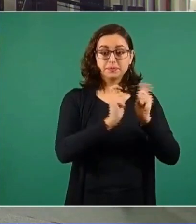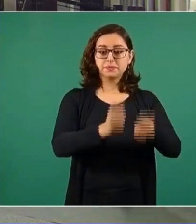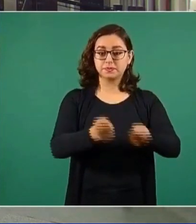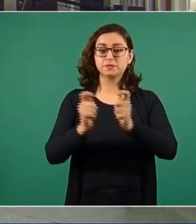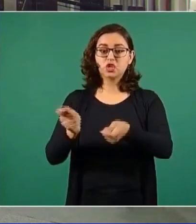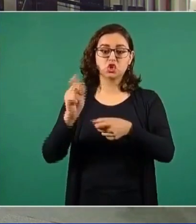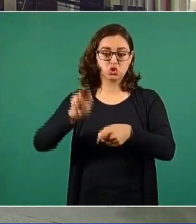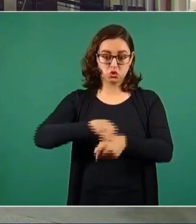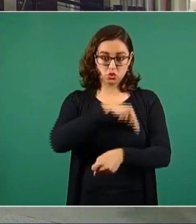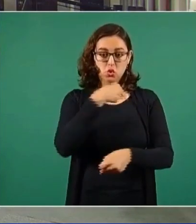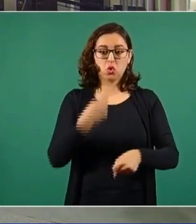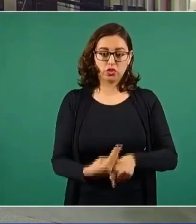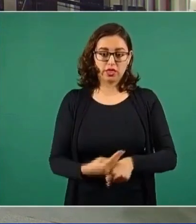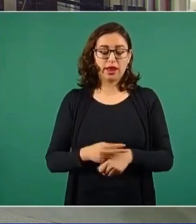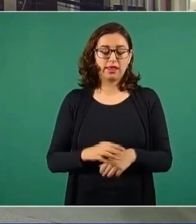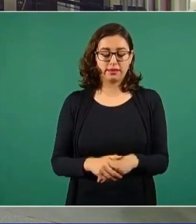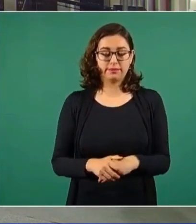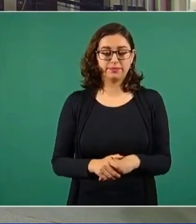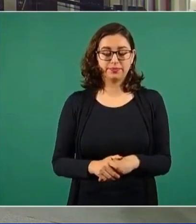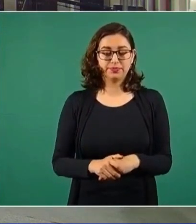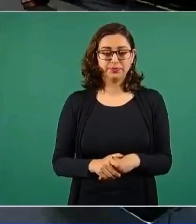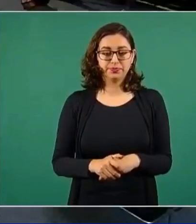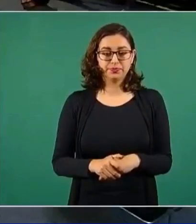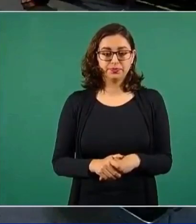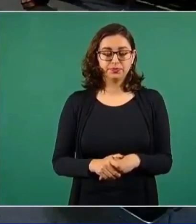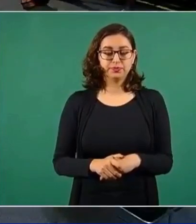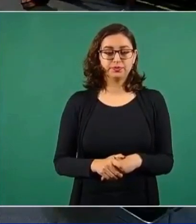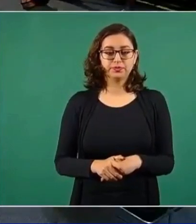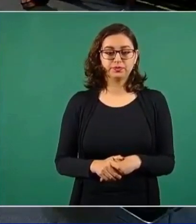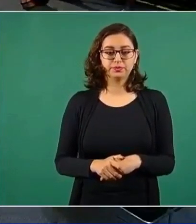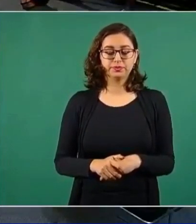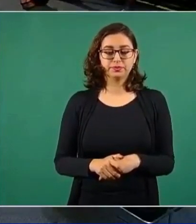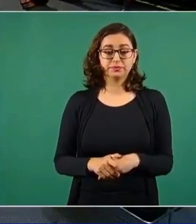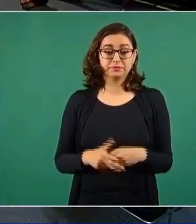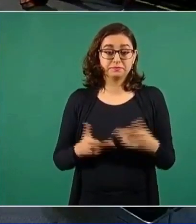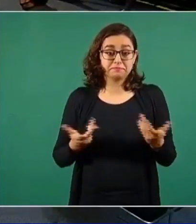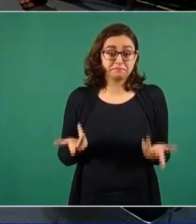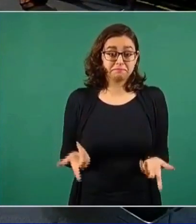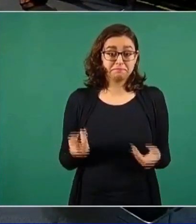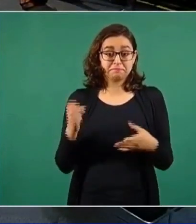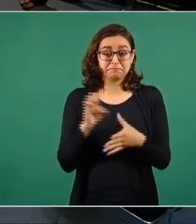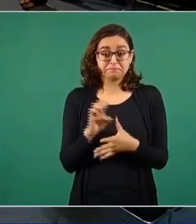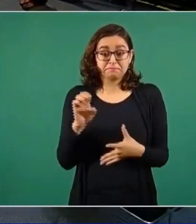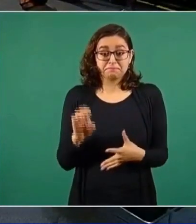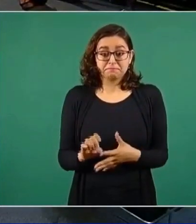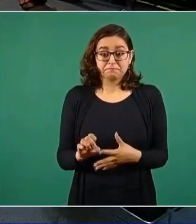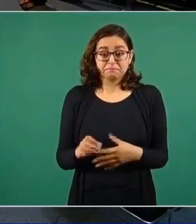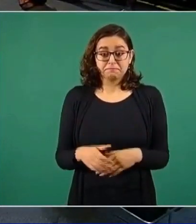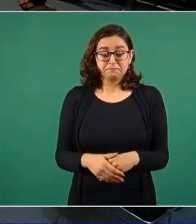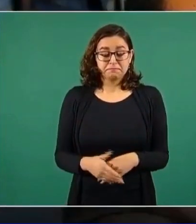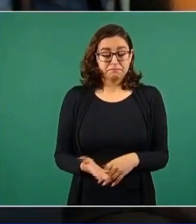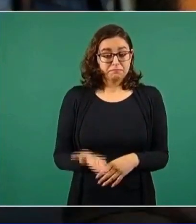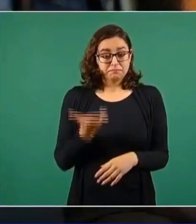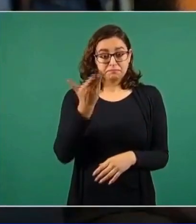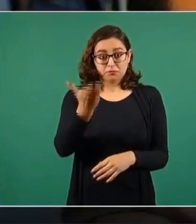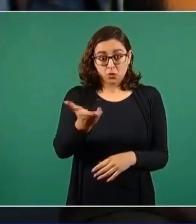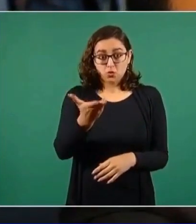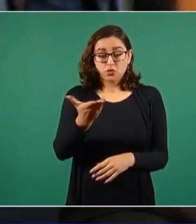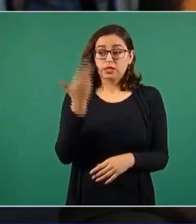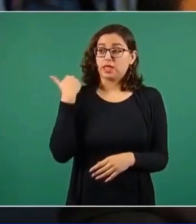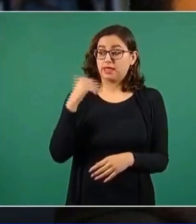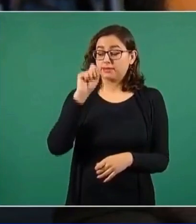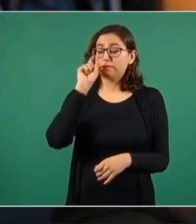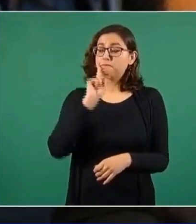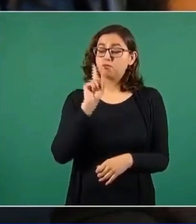su, para ser aspirante, patente de aspirantes. Entonces, usted había hablado, la secretaria de gobierno,